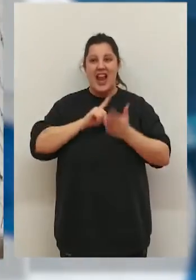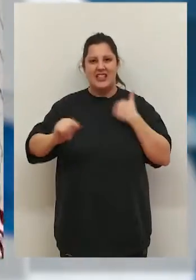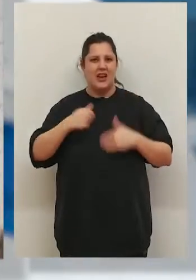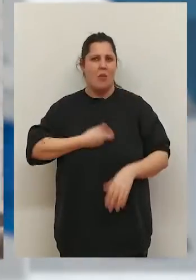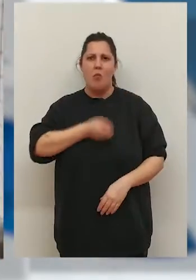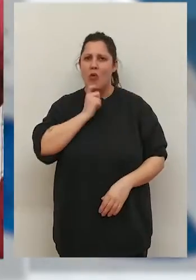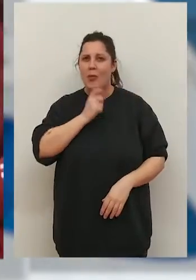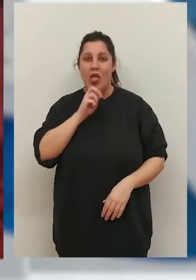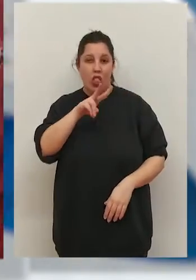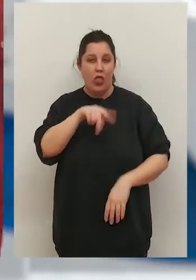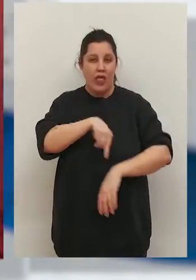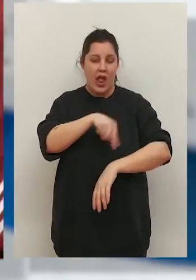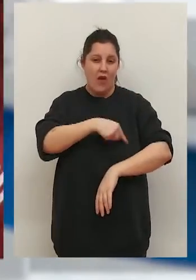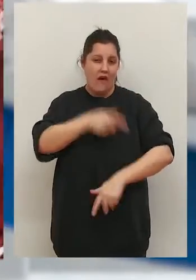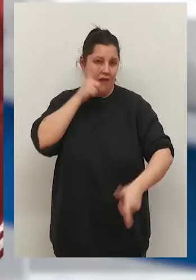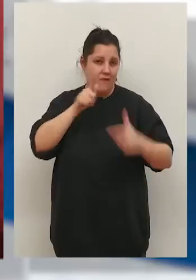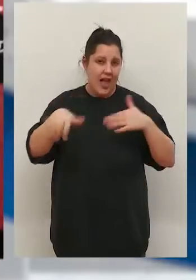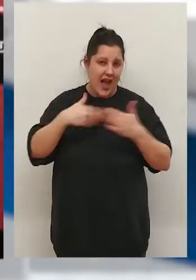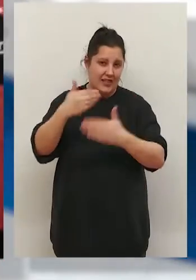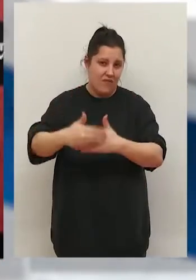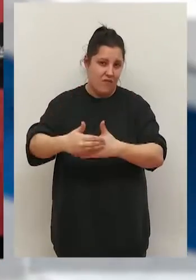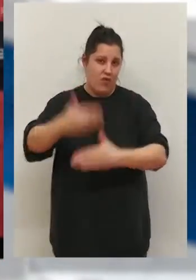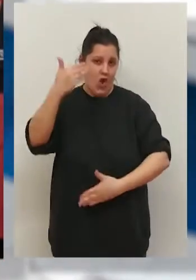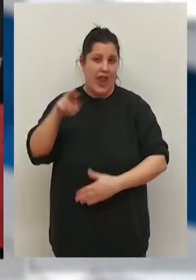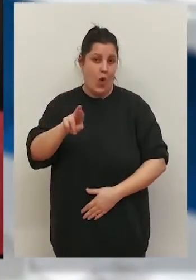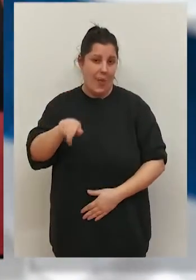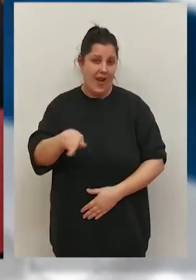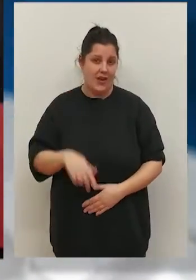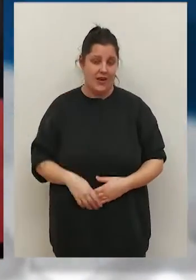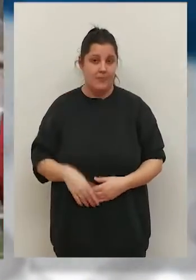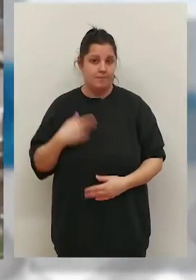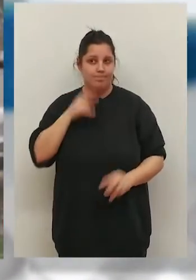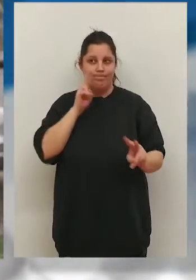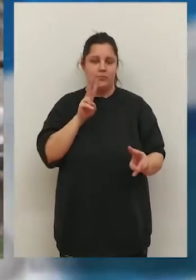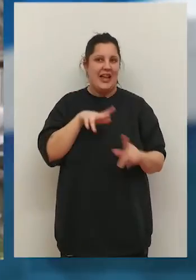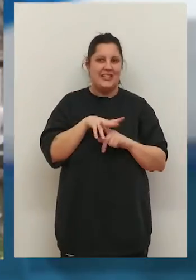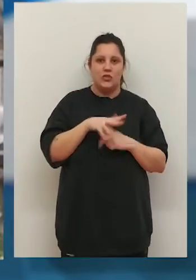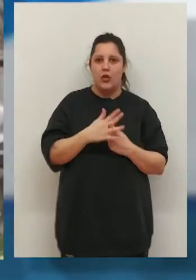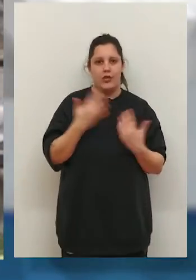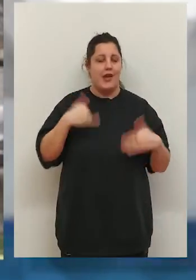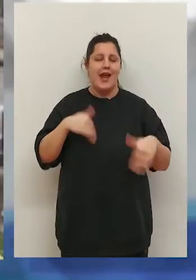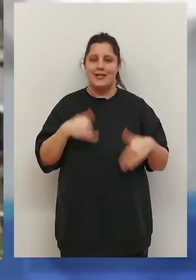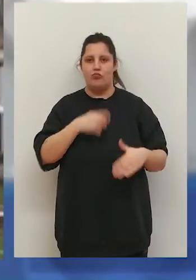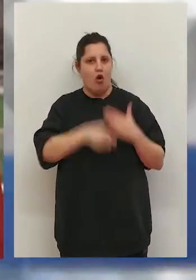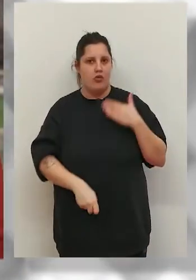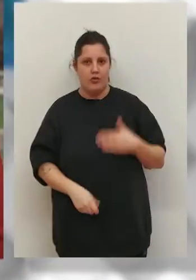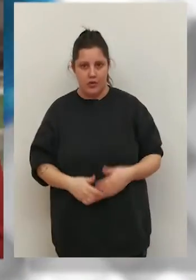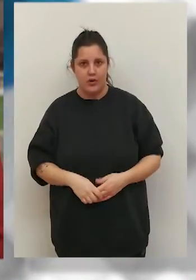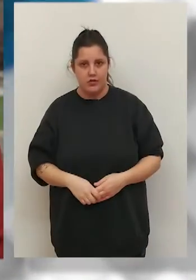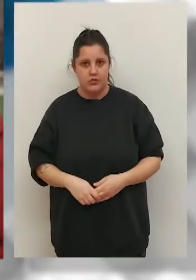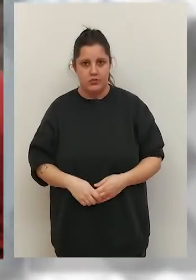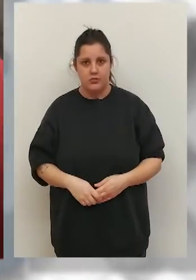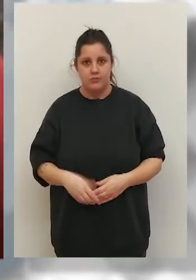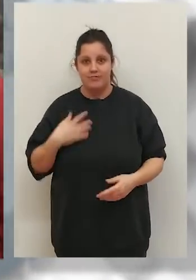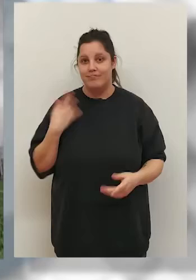salida fue un poco complicada, fueron 12 horas de viaje hasta la frontera, con Rumanía, viendo situaciones que nunca piensas que